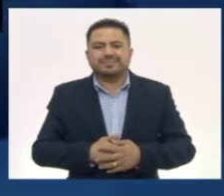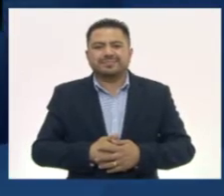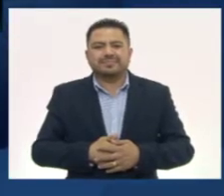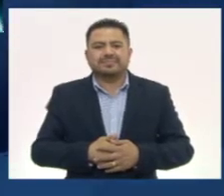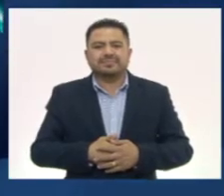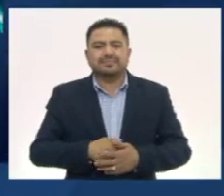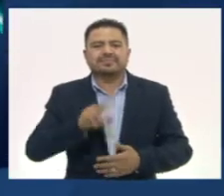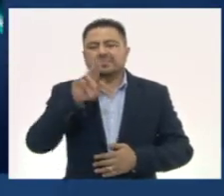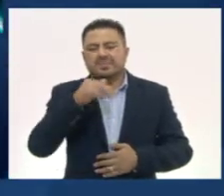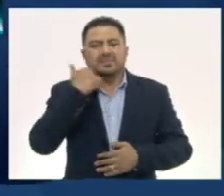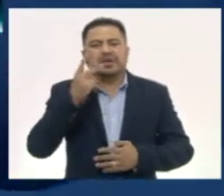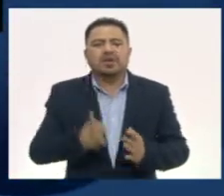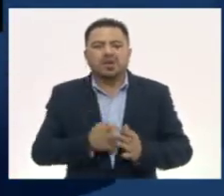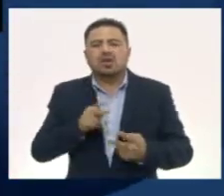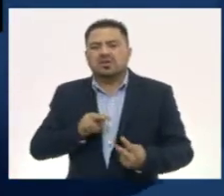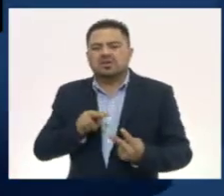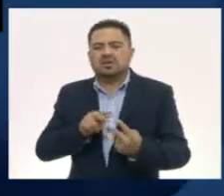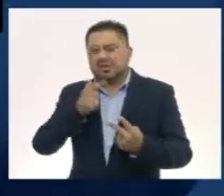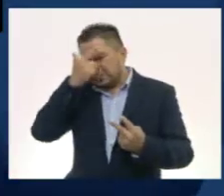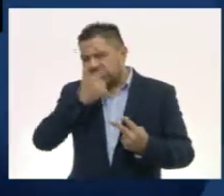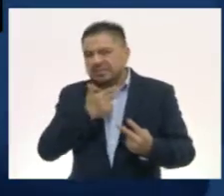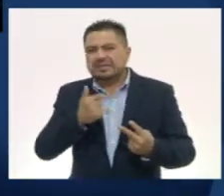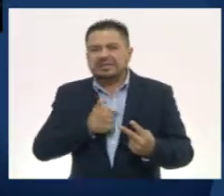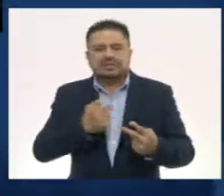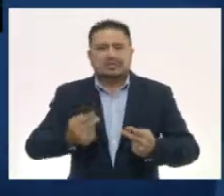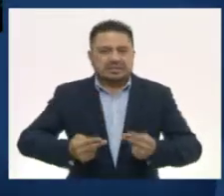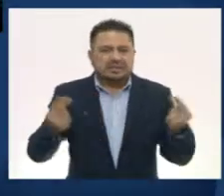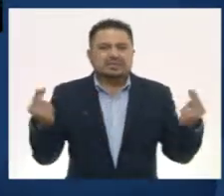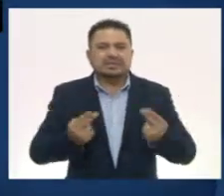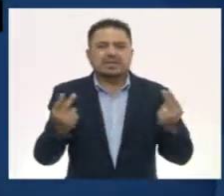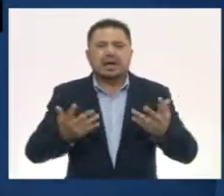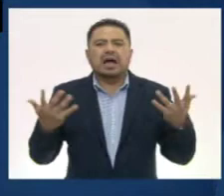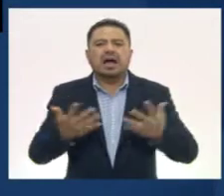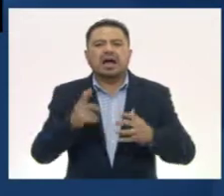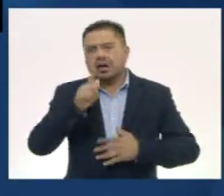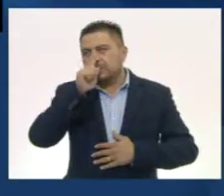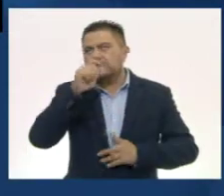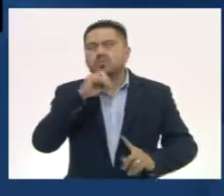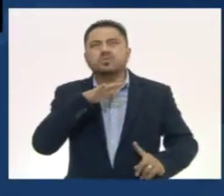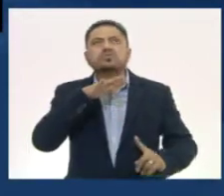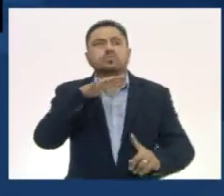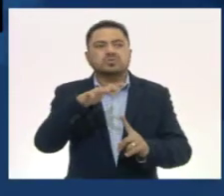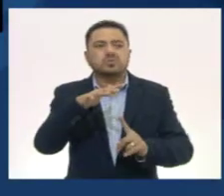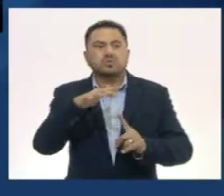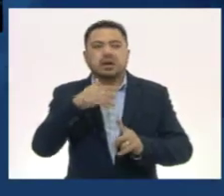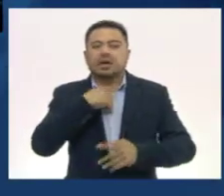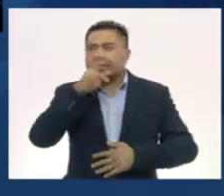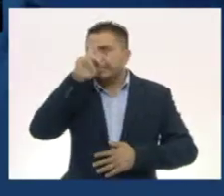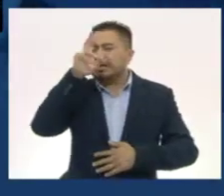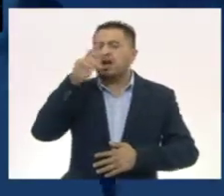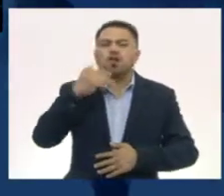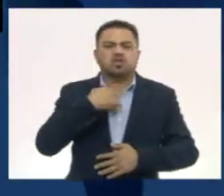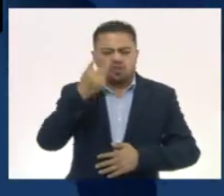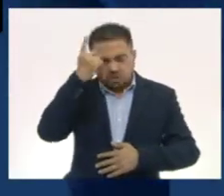No quiero ver más la noche. Necesito que se haga la luz. Deseo ser dios de los cielos.